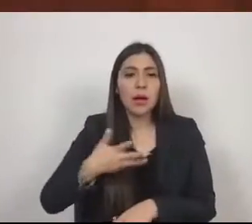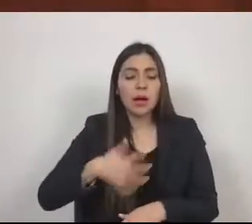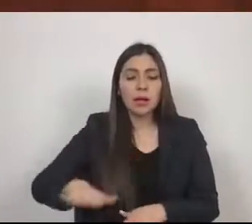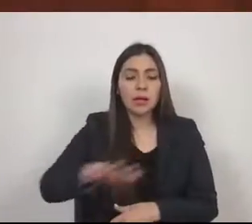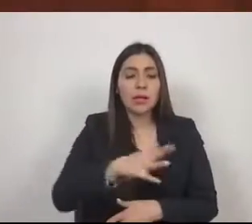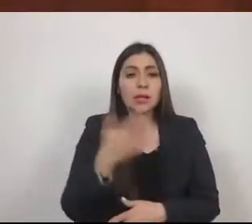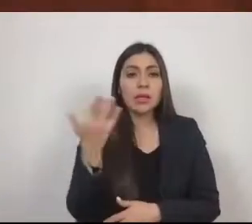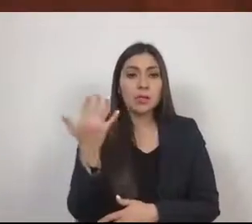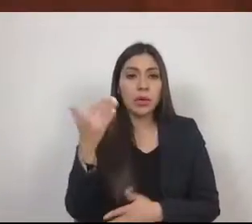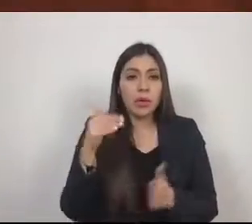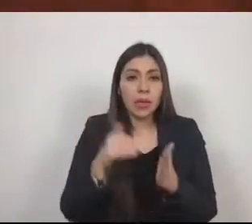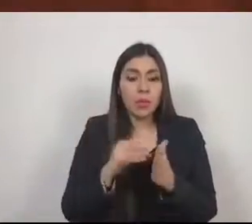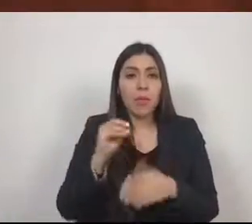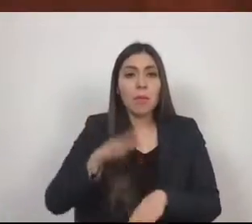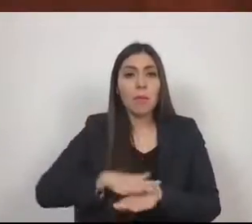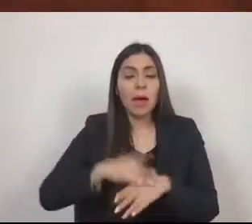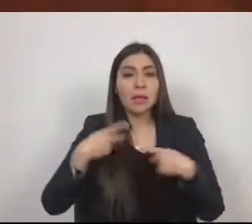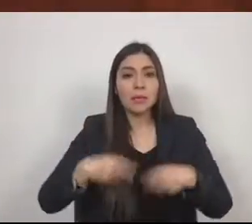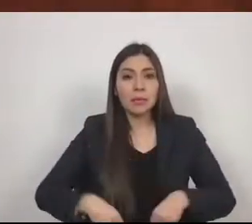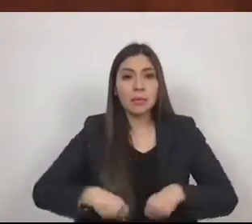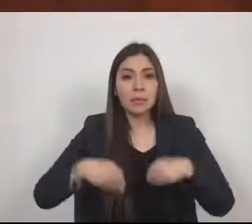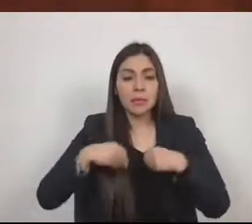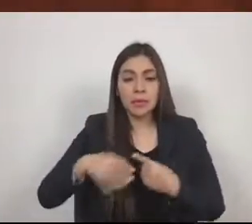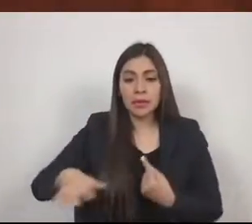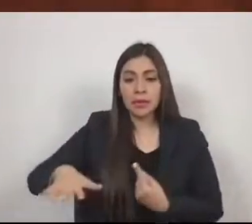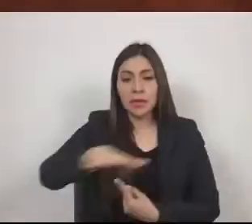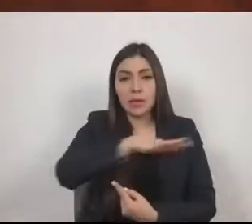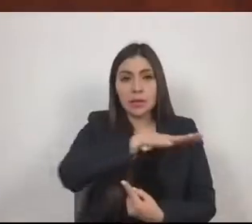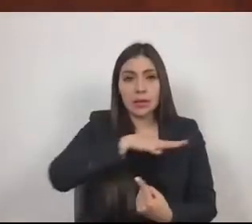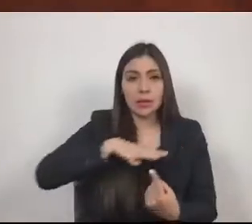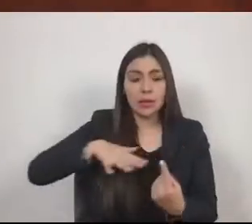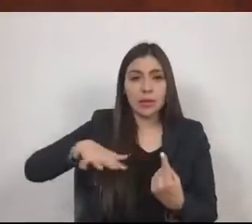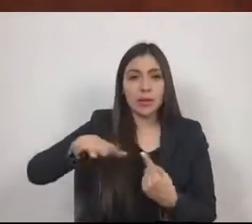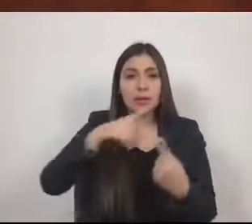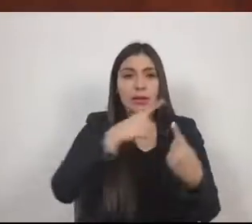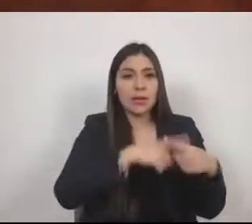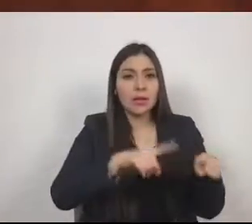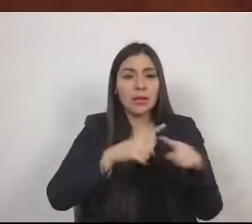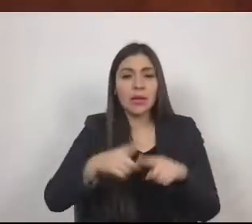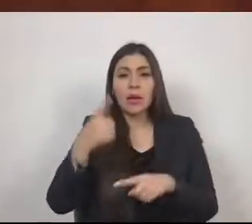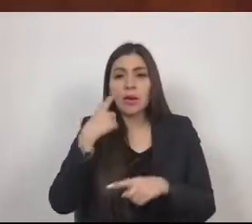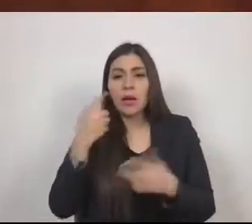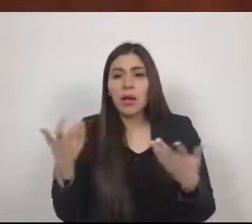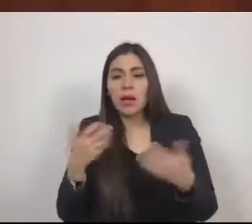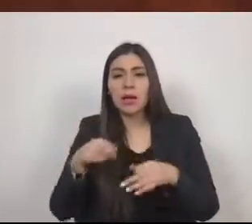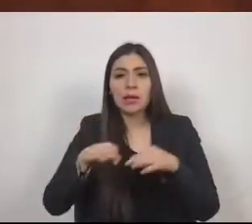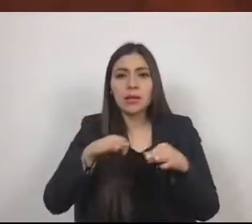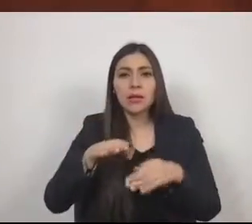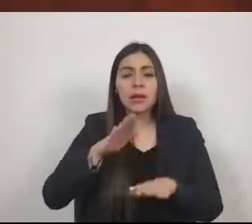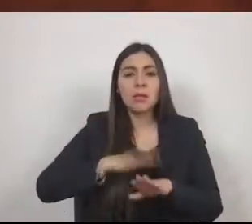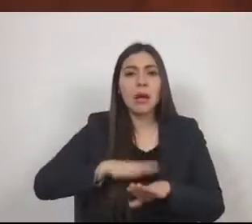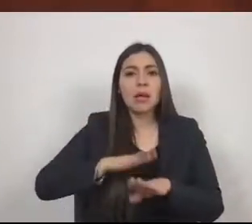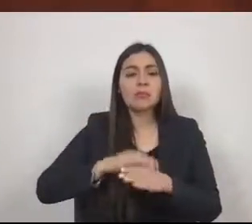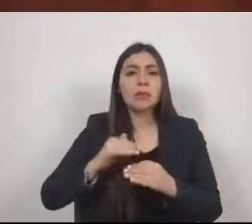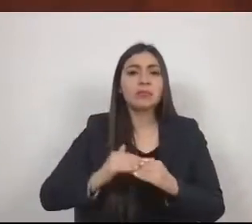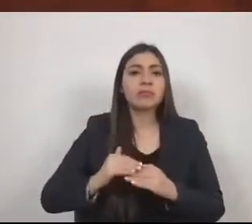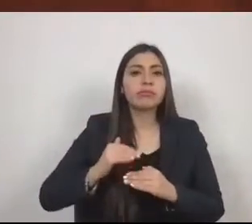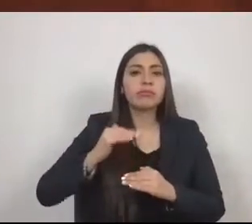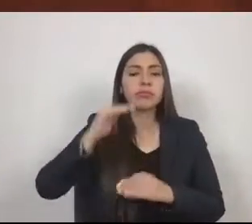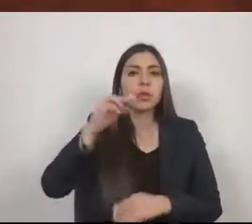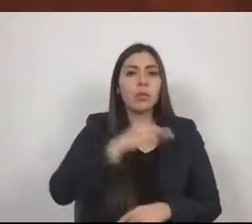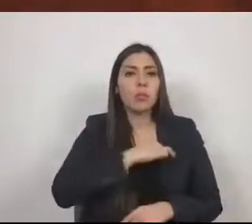habitantes, cuya área urbana, funciones y actividades rebasan el límite del municipio que originalmente la